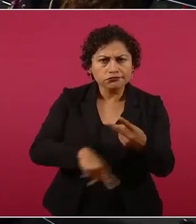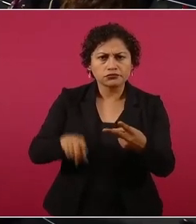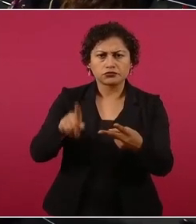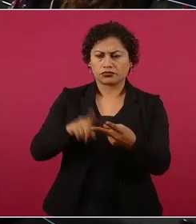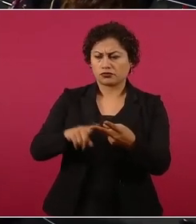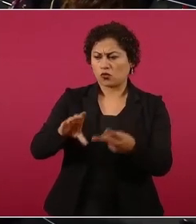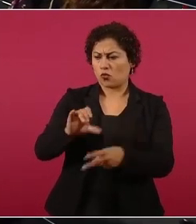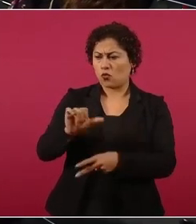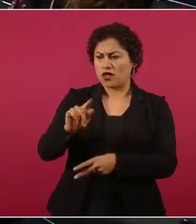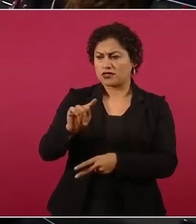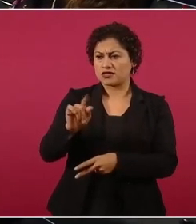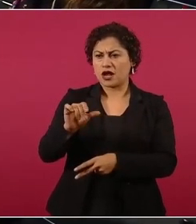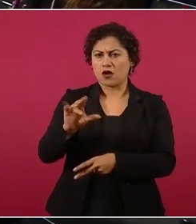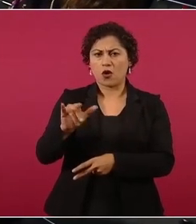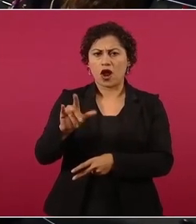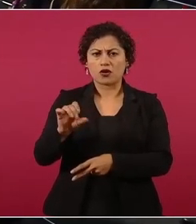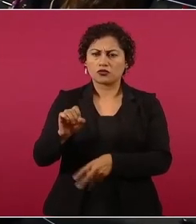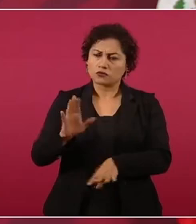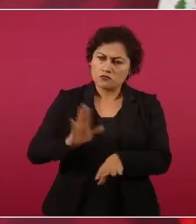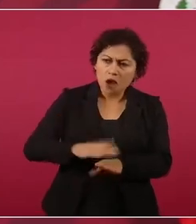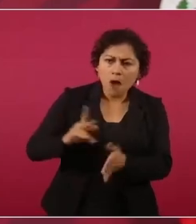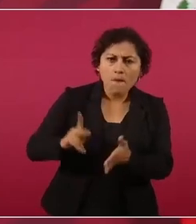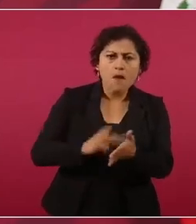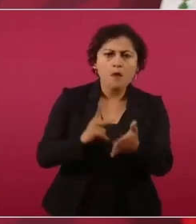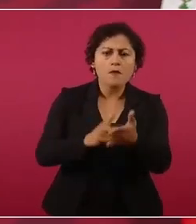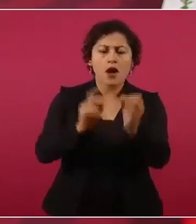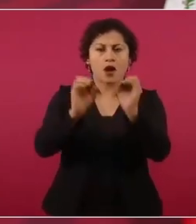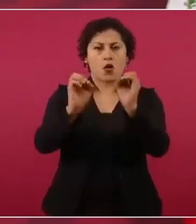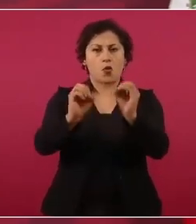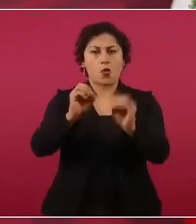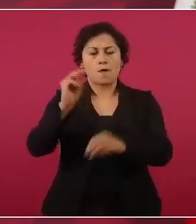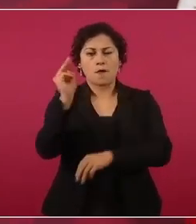Coatzacoalcos, a Mazatlán,